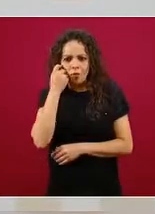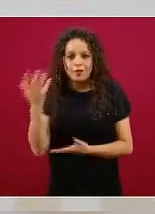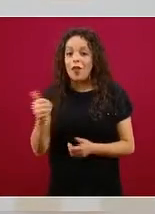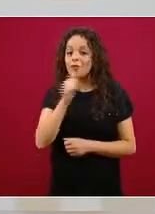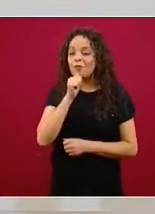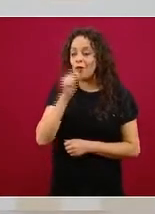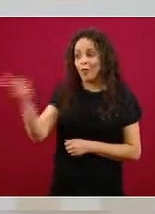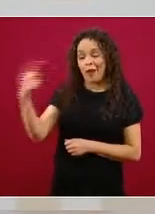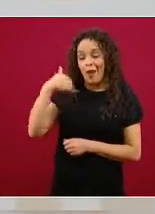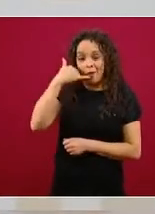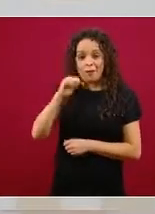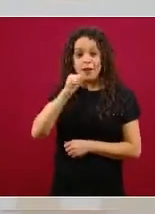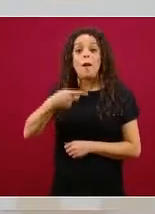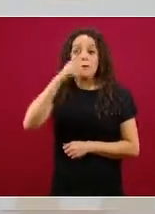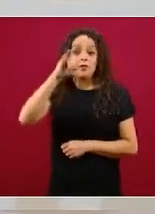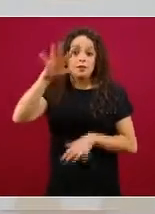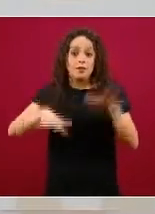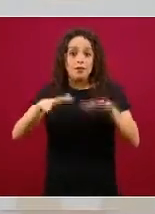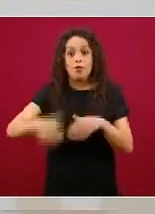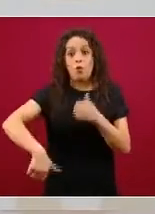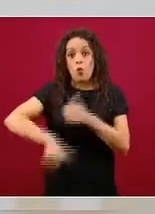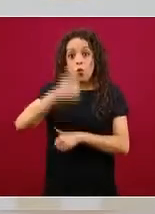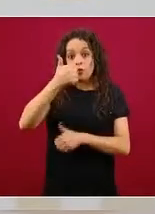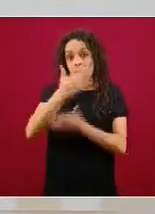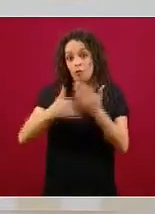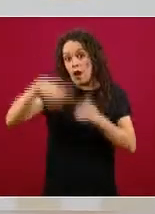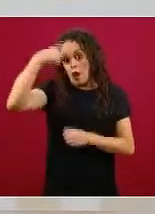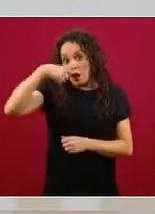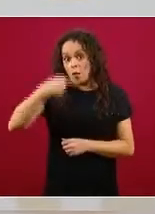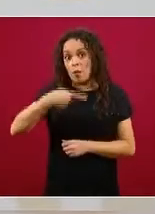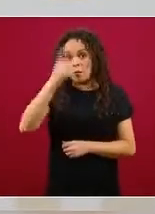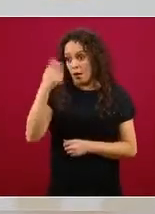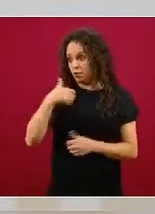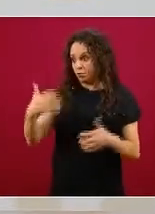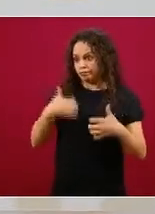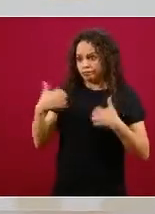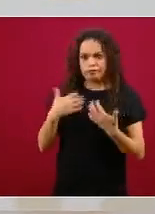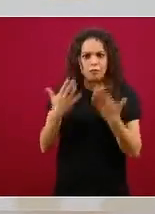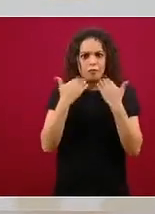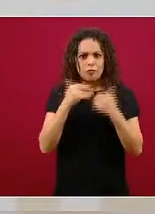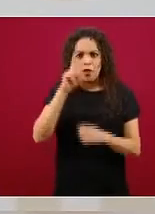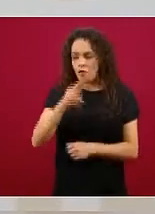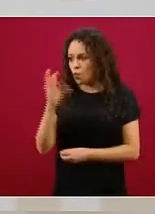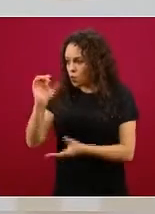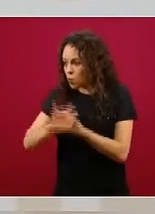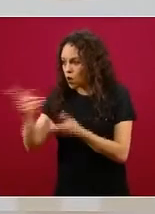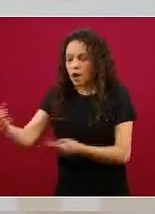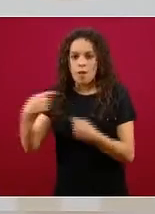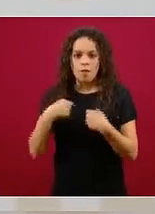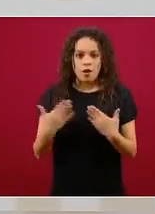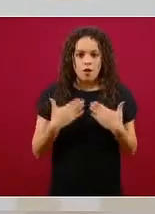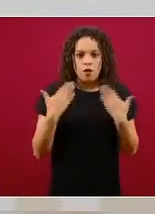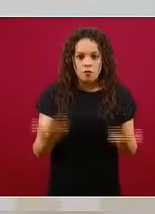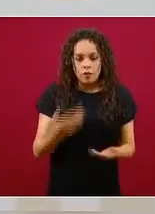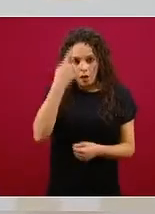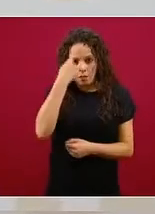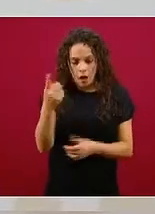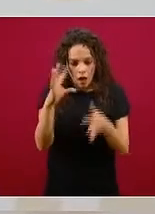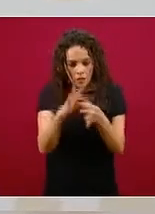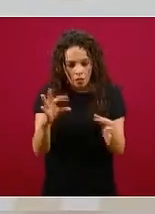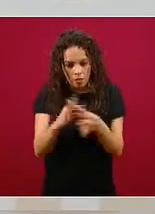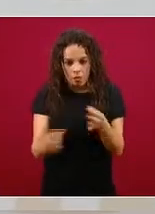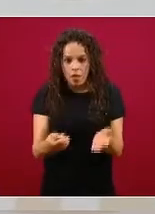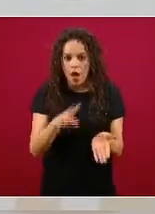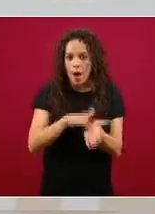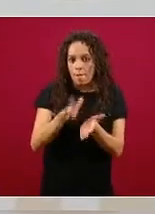las once y media y no les reprocho en absoluto muchas gracias por la confianza de solicitar el apoyo y el